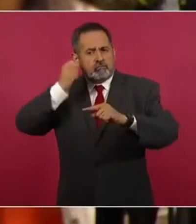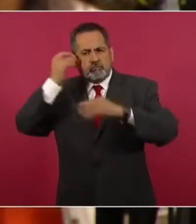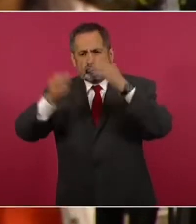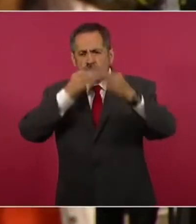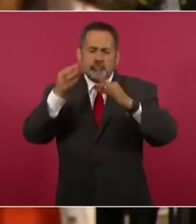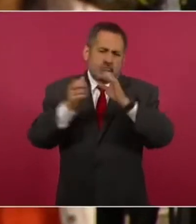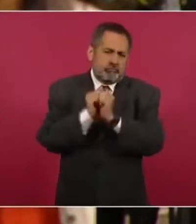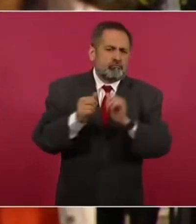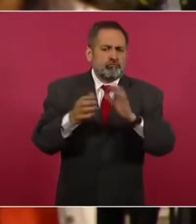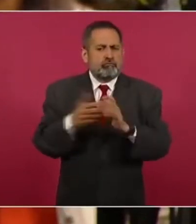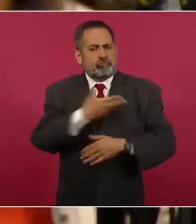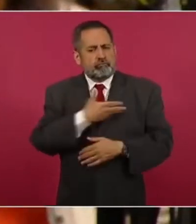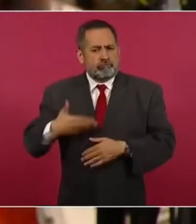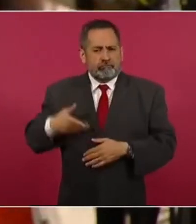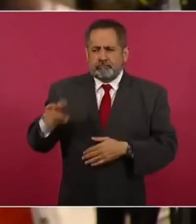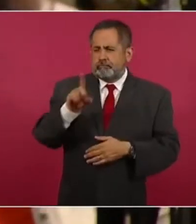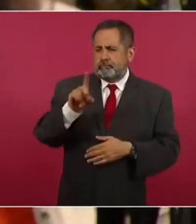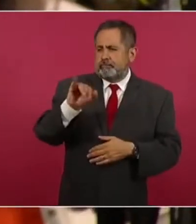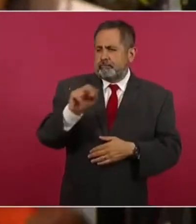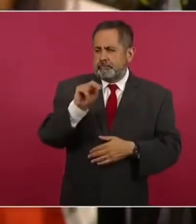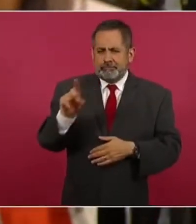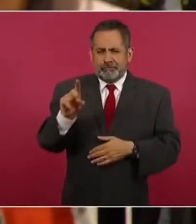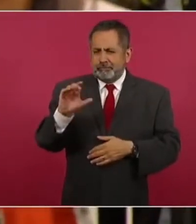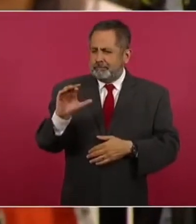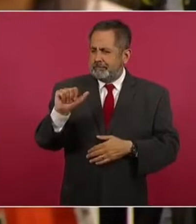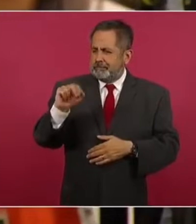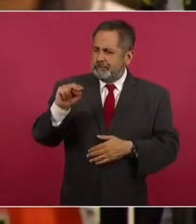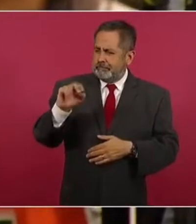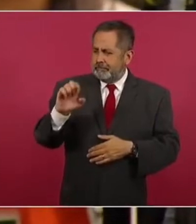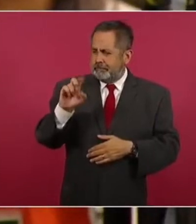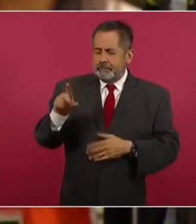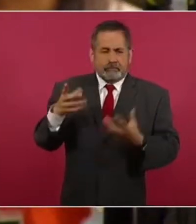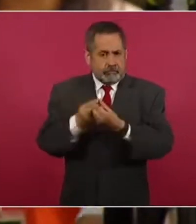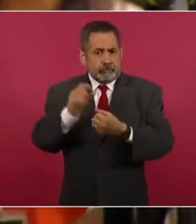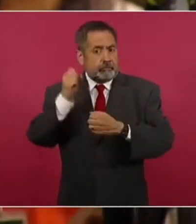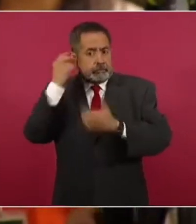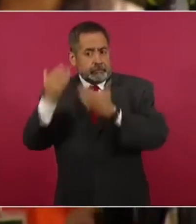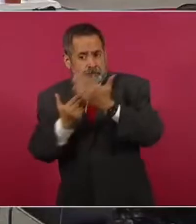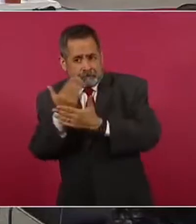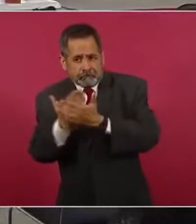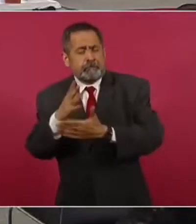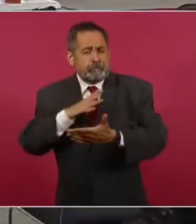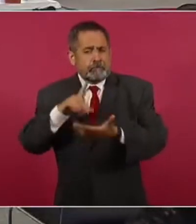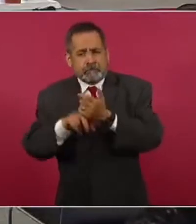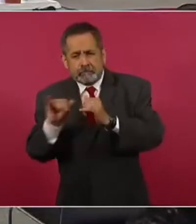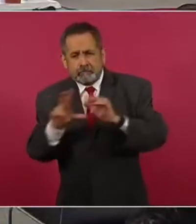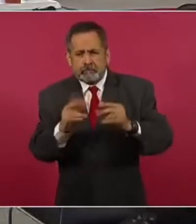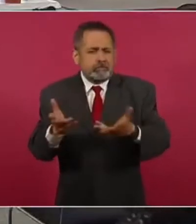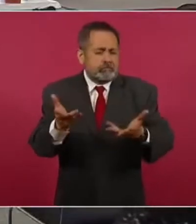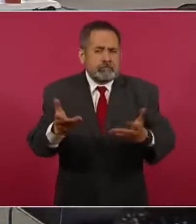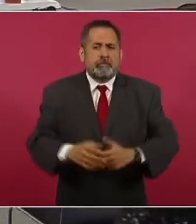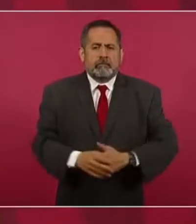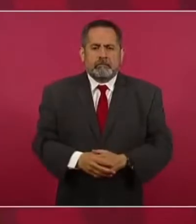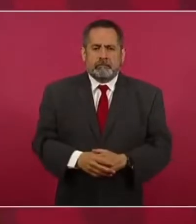conjunto con el presidente Miguel Díaz-Canel. ¿Cómo serían sus actividades? ¿Va a haber mañaneras o no? Bueno,